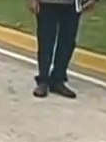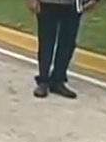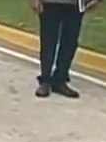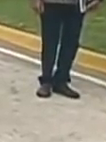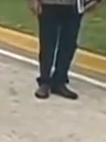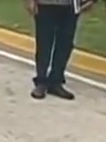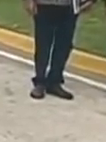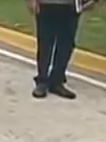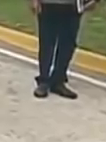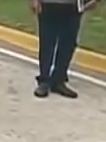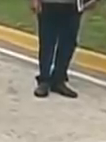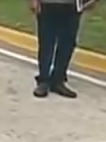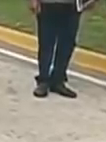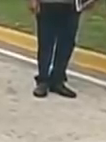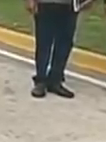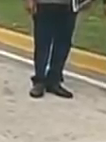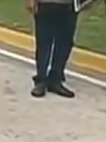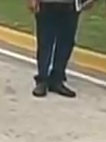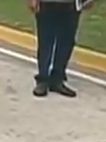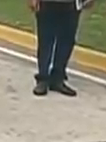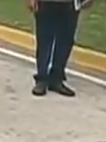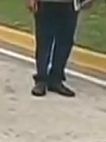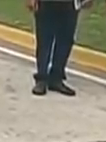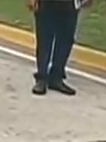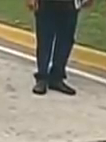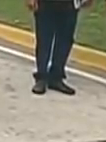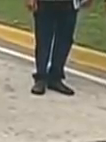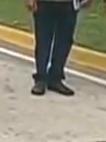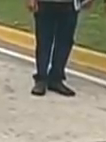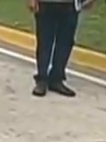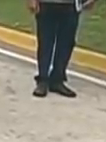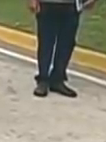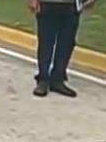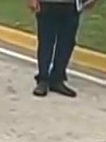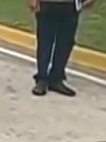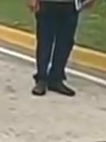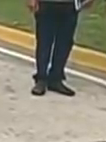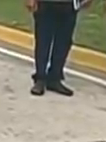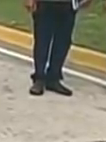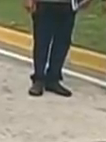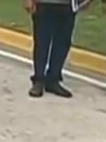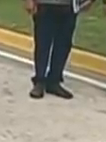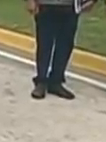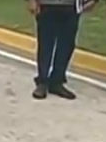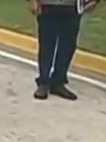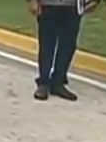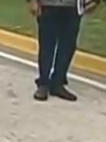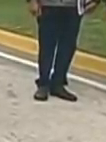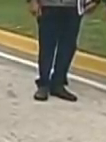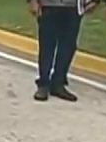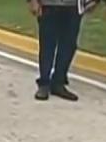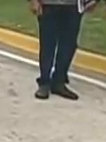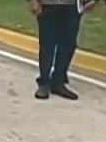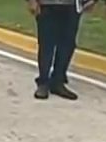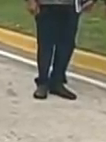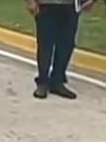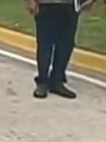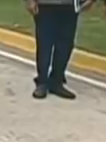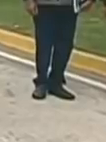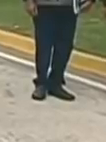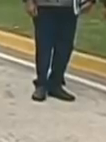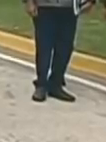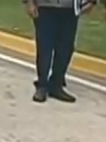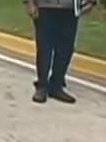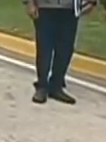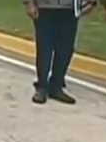público, los desechos sólidos, los servicios de gas, la electricidad, bueno, todo